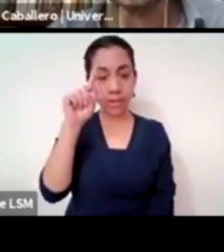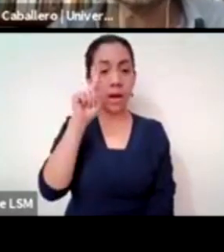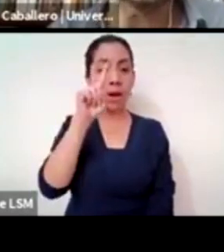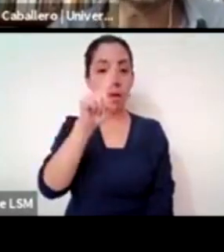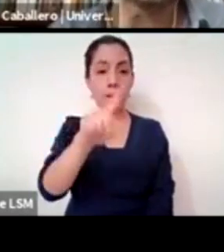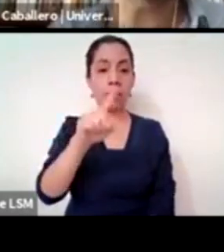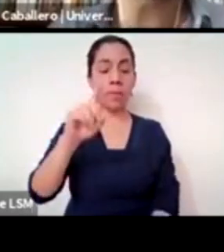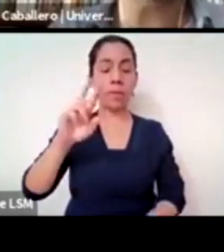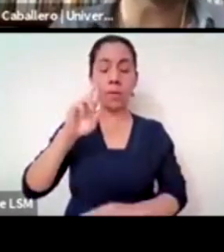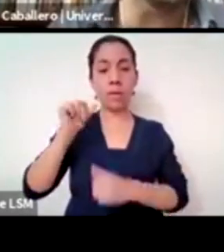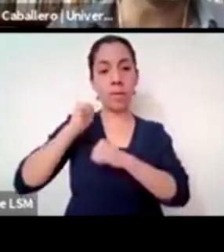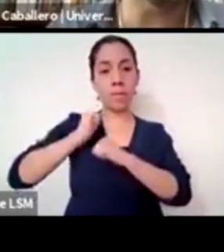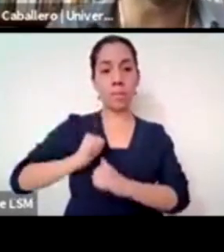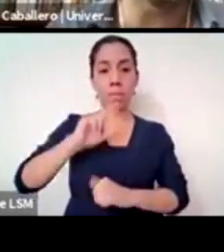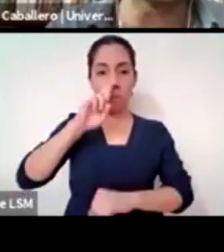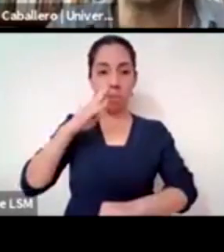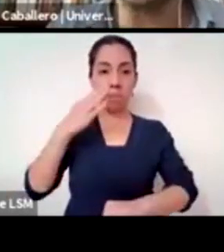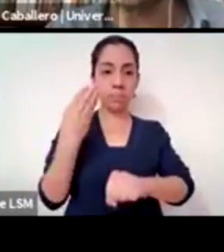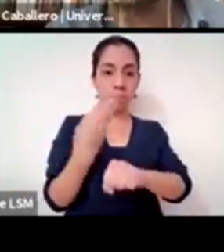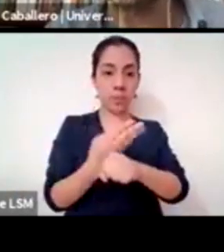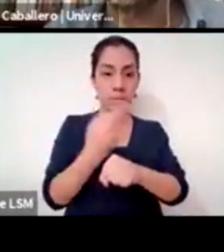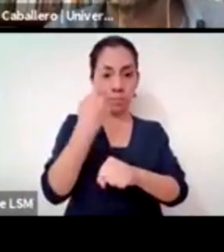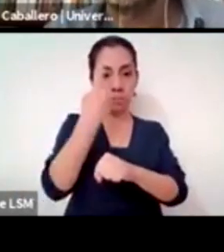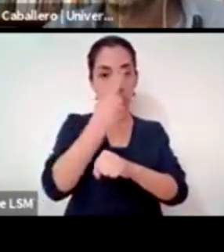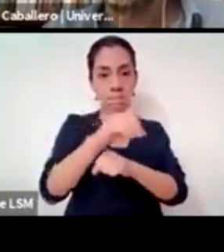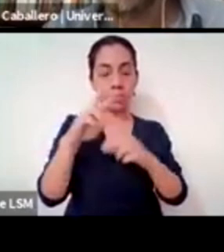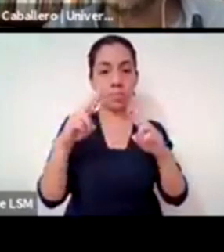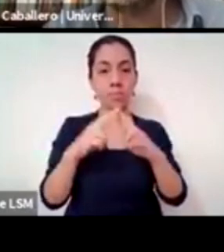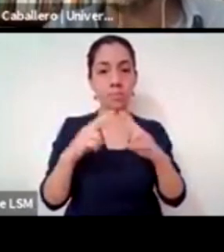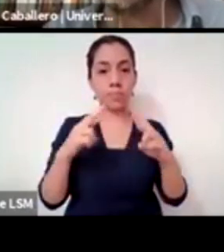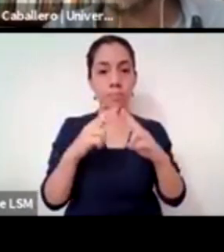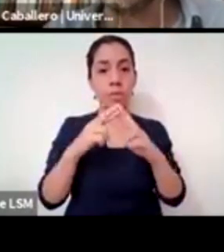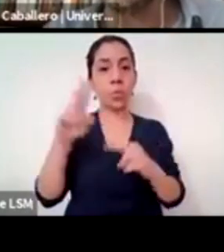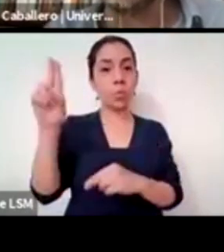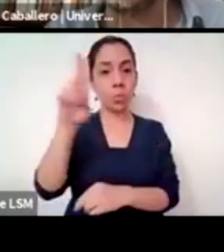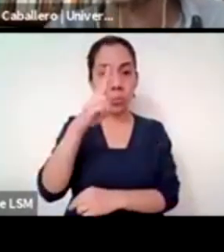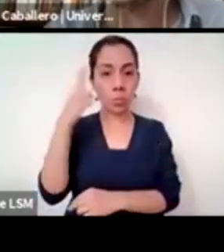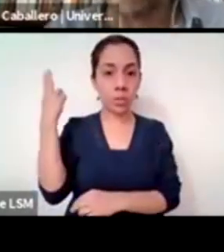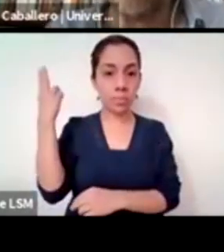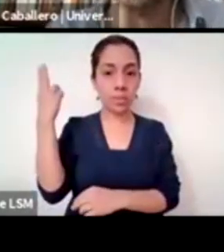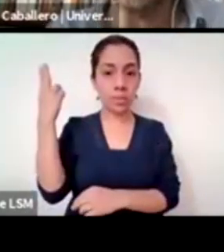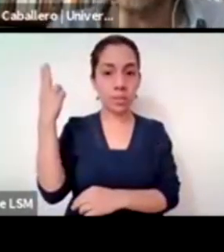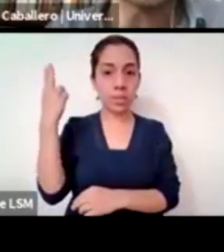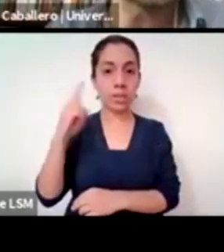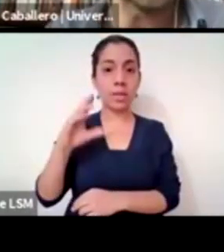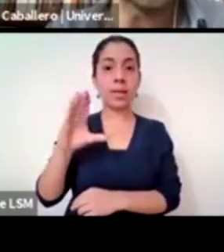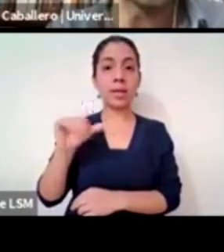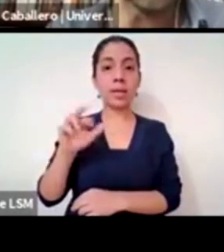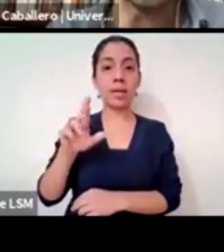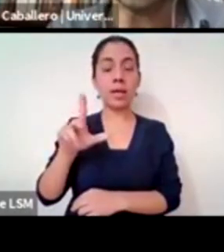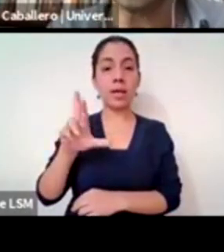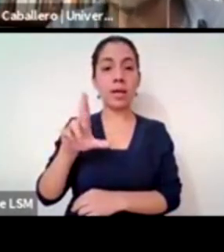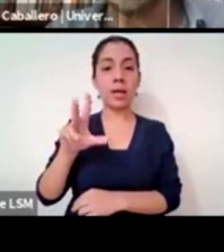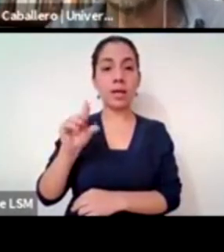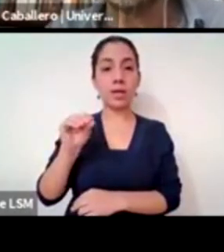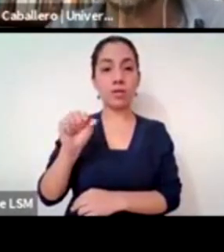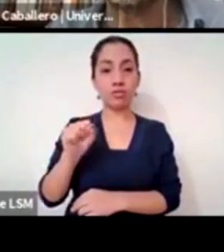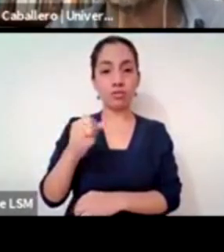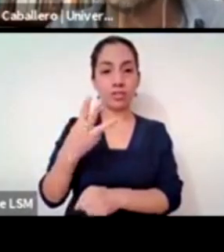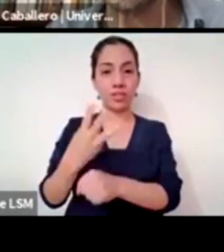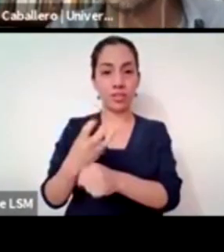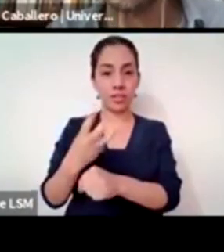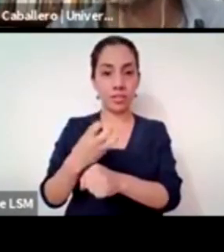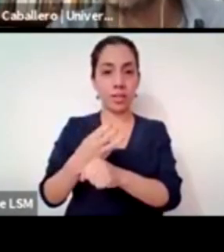las religiones Ignacio Yacuría nada más y nada menos en la Universidad de Carlos III de Madrid una gran universidad